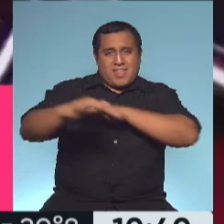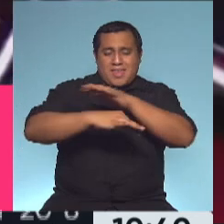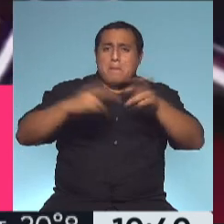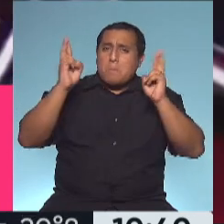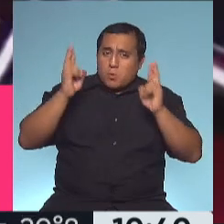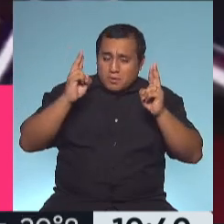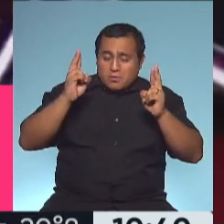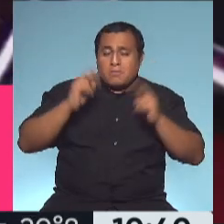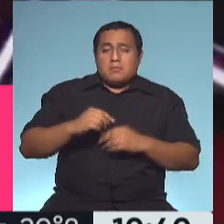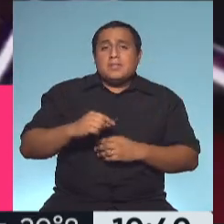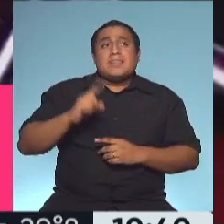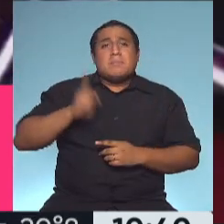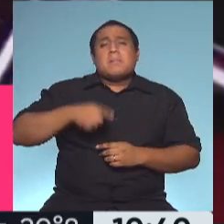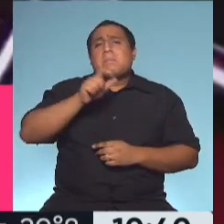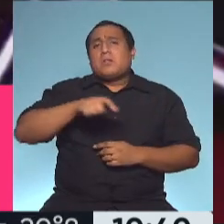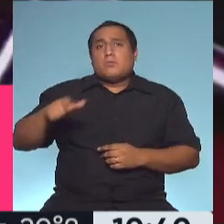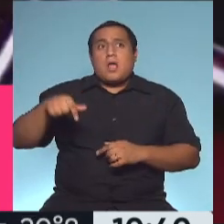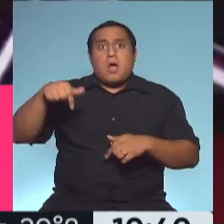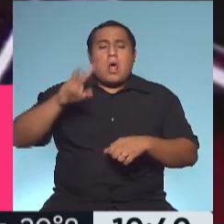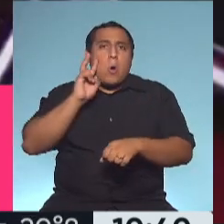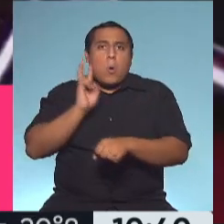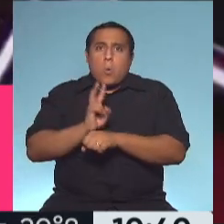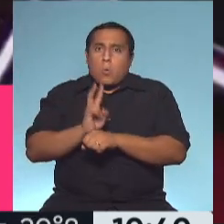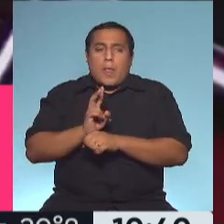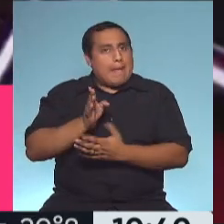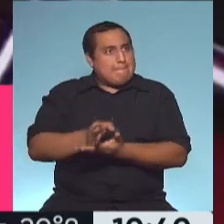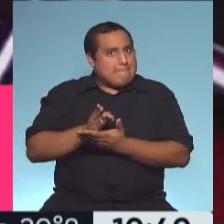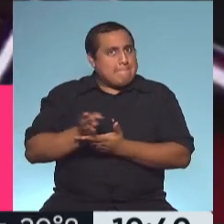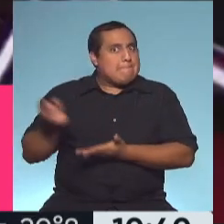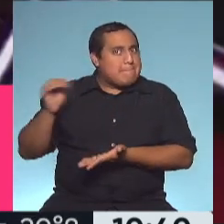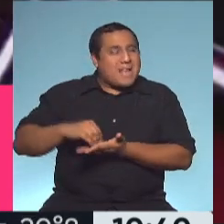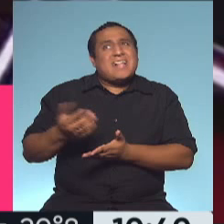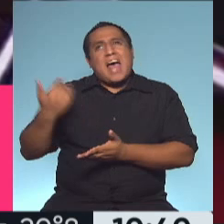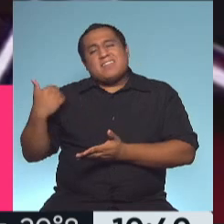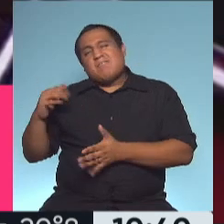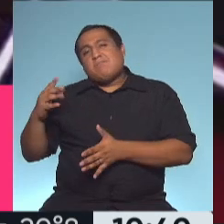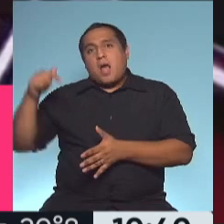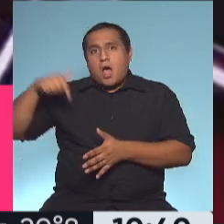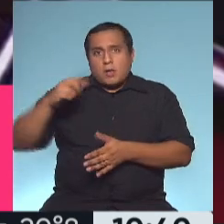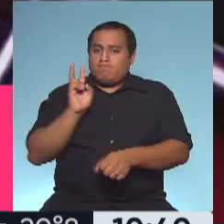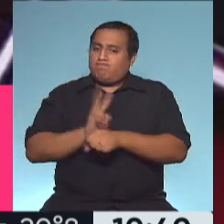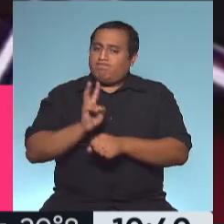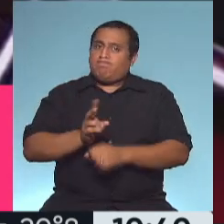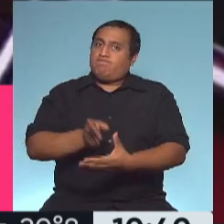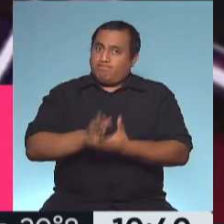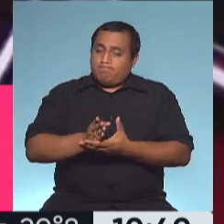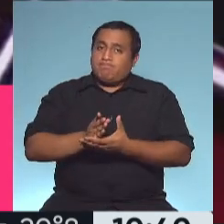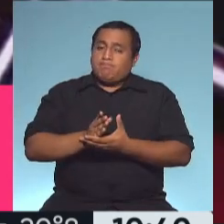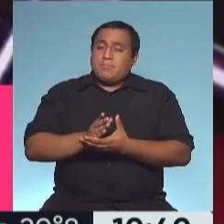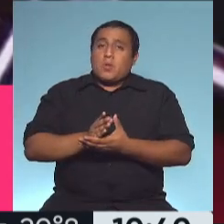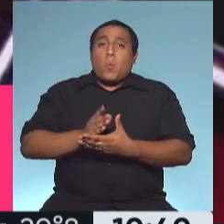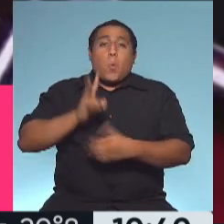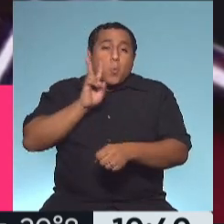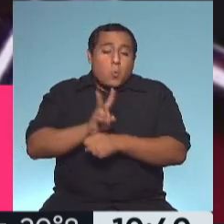gente que habrá empezado a cuidarse un poco más estrictamente de lo que lo estaba haciendo. Y que estos